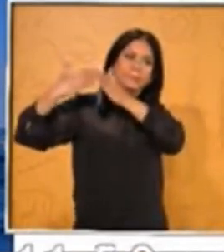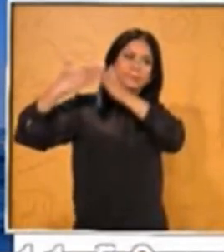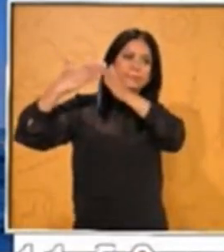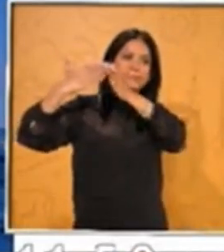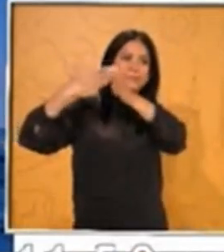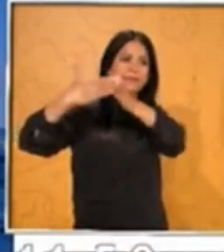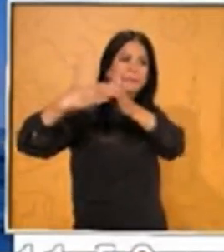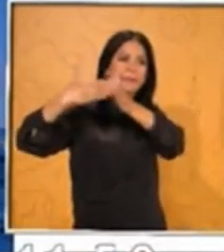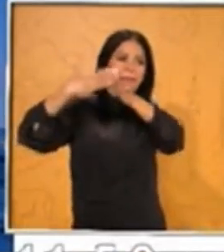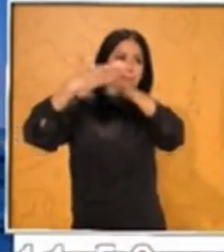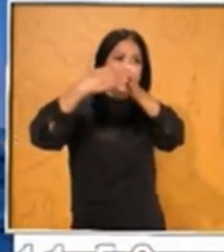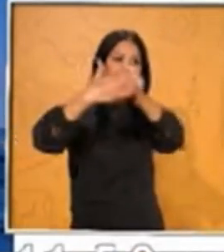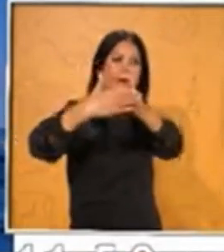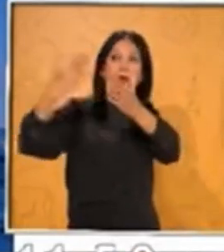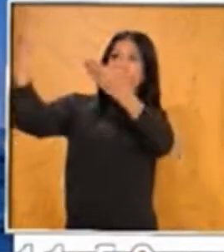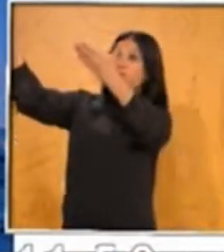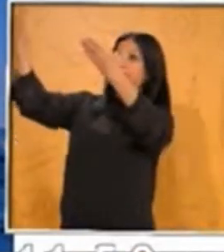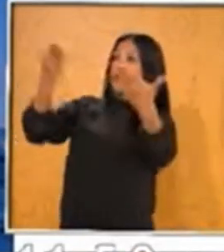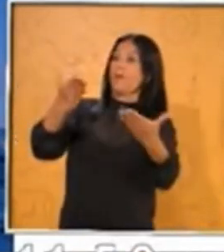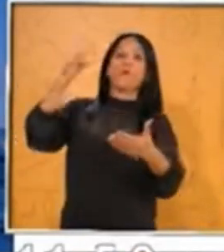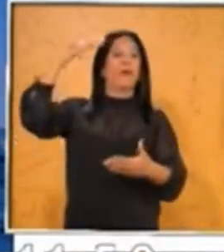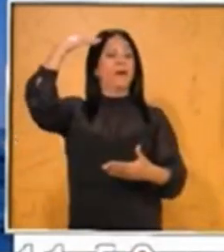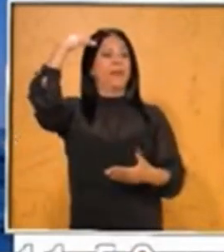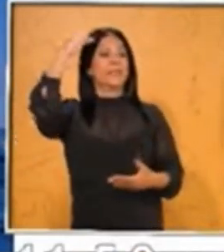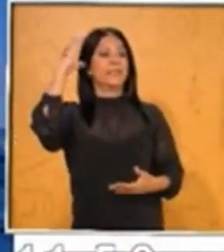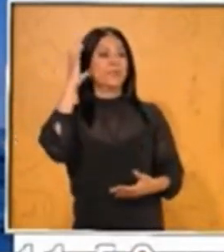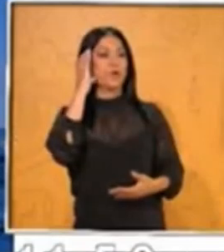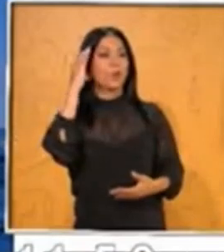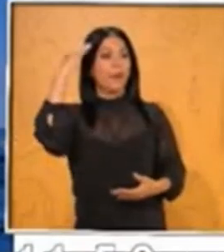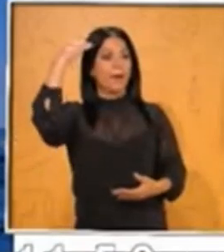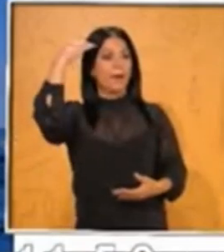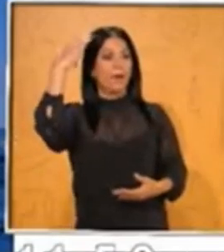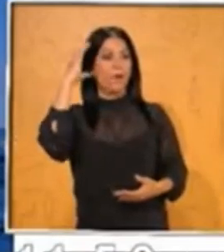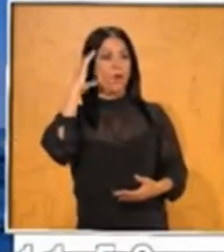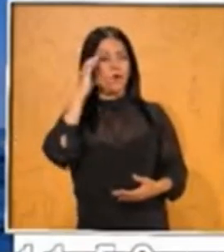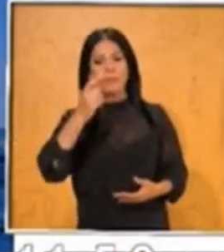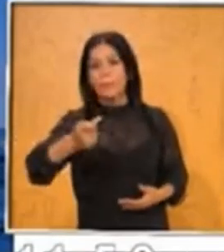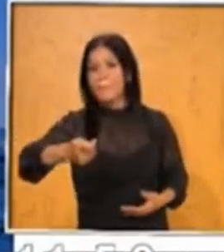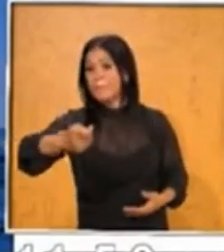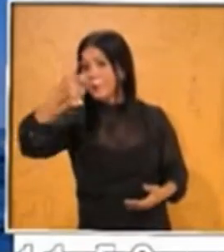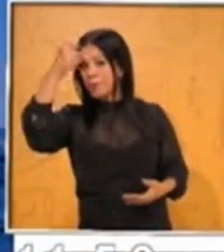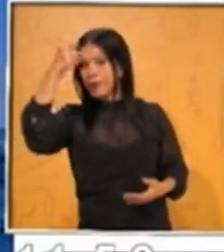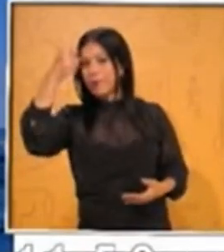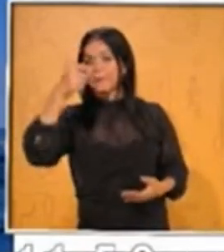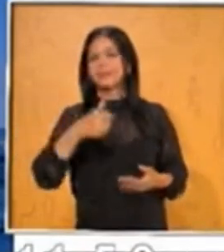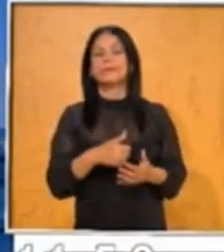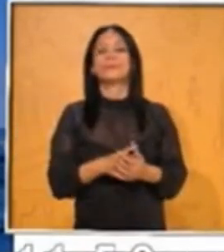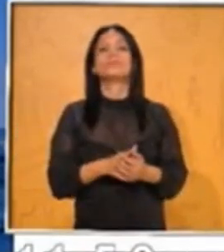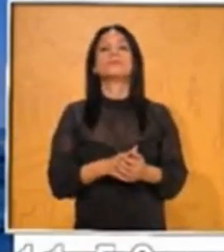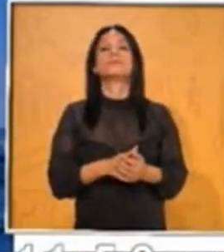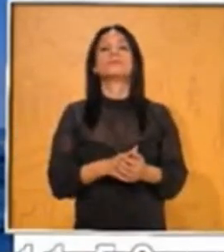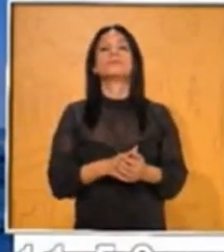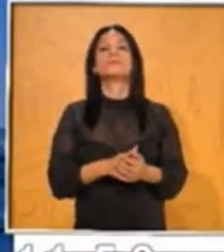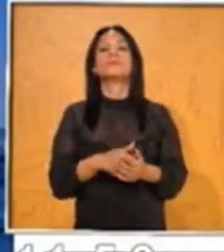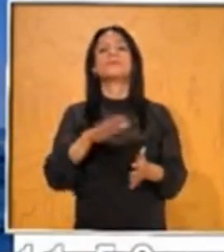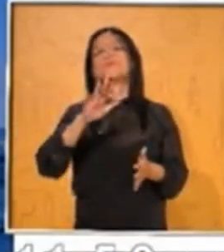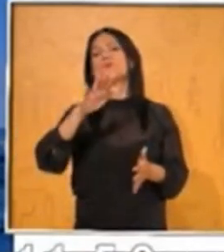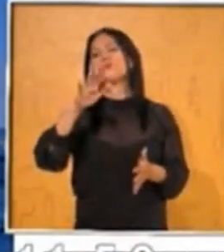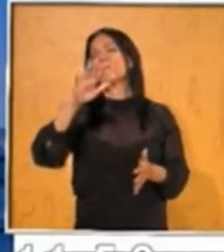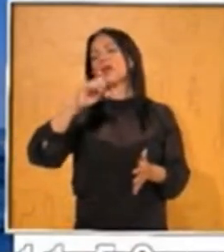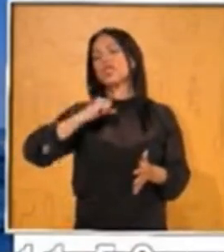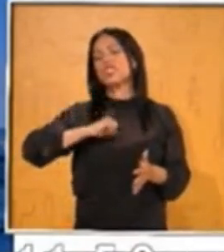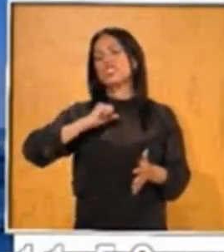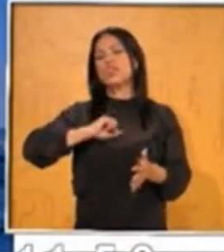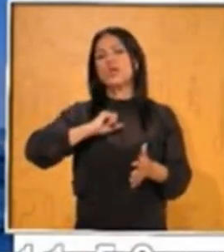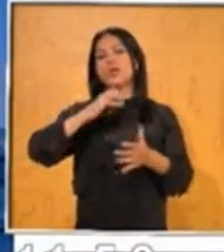nuestro continente americano. Nosotros en el siglo XV, vamos a situarnos en el siglo XV, en el